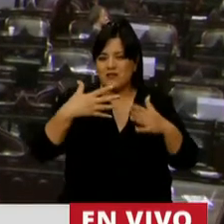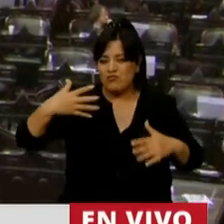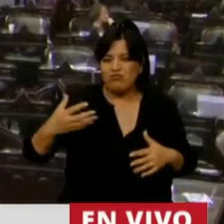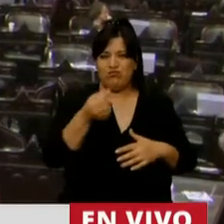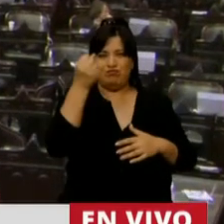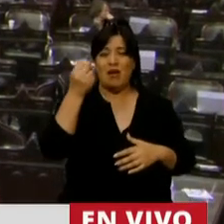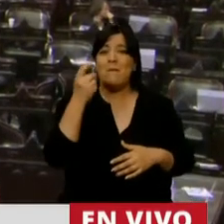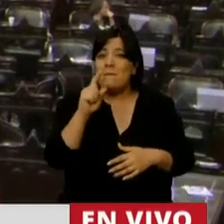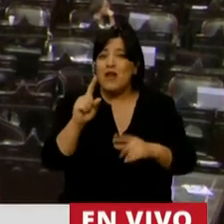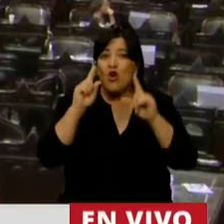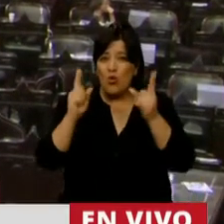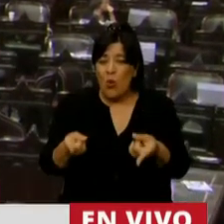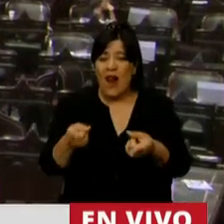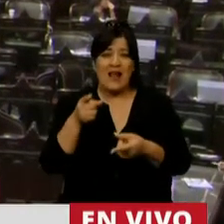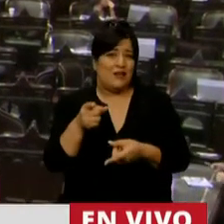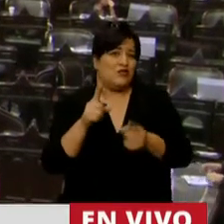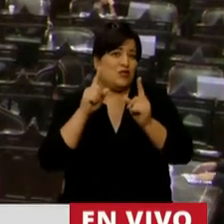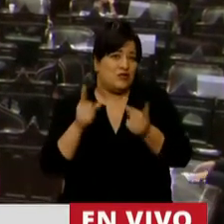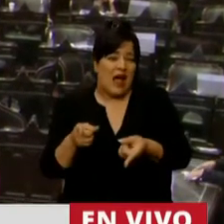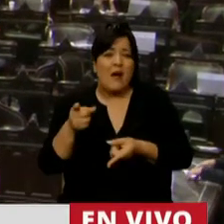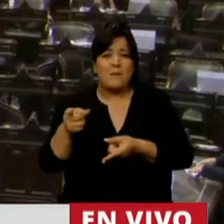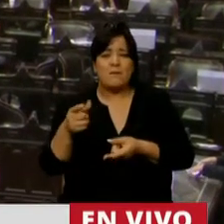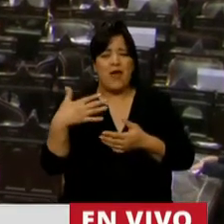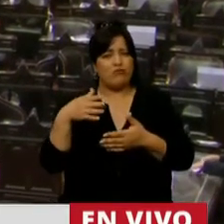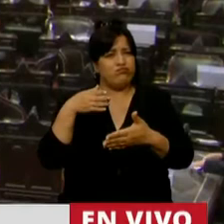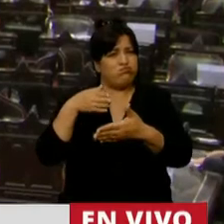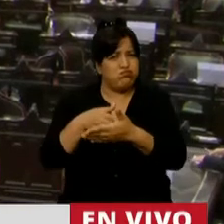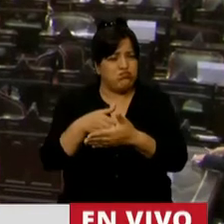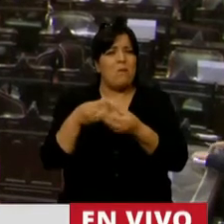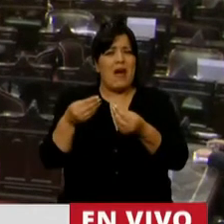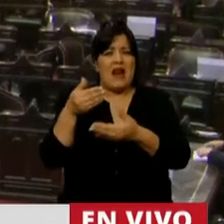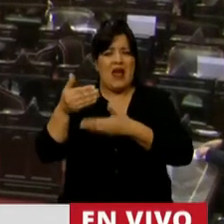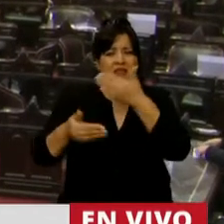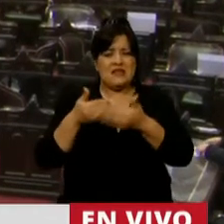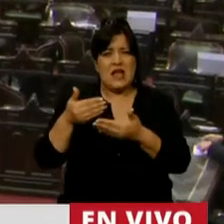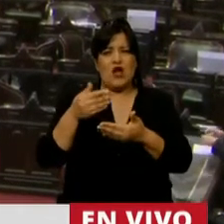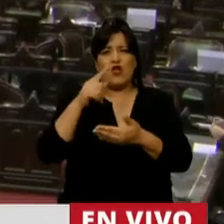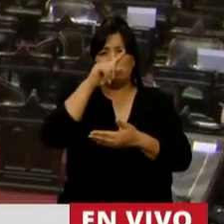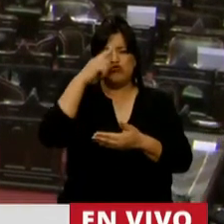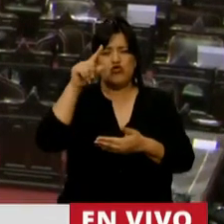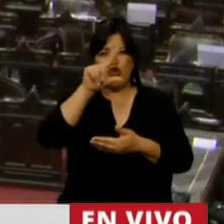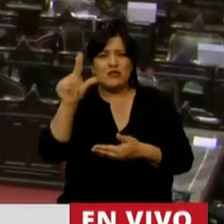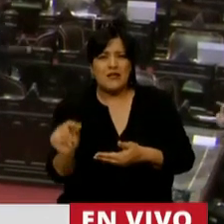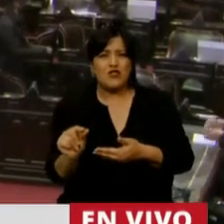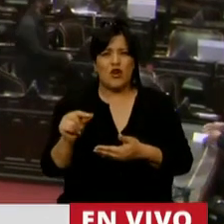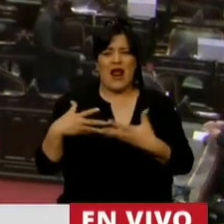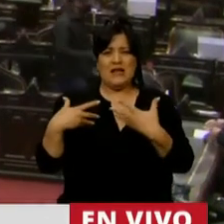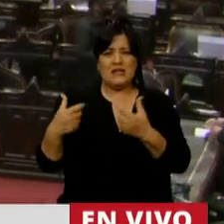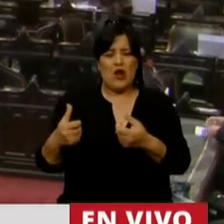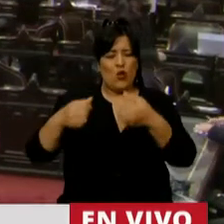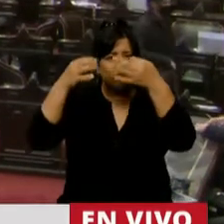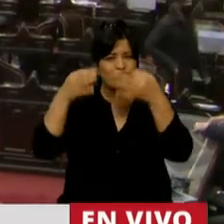Pero de todas maneras, eso también ofrecía un obstáculo al desarrollo del Sistema Nacional Integrado de Salud, porque